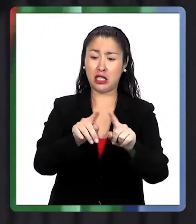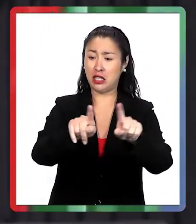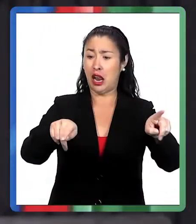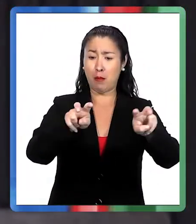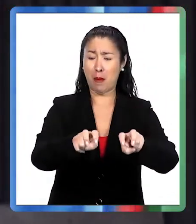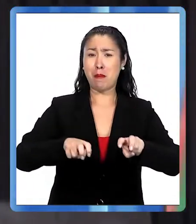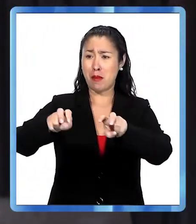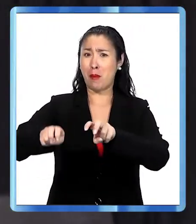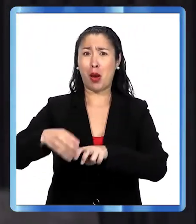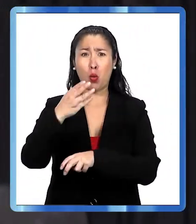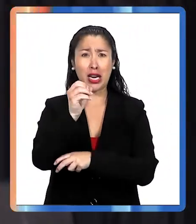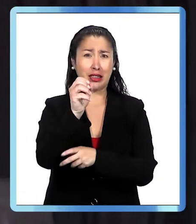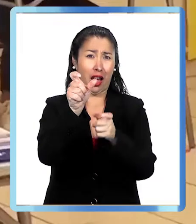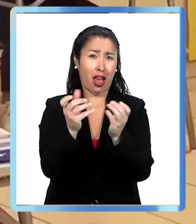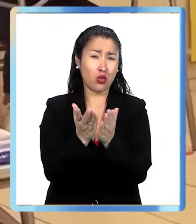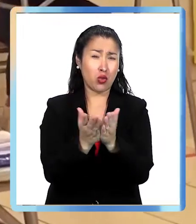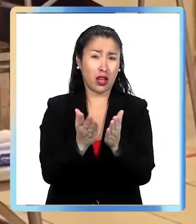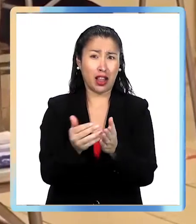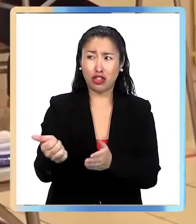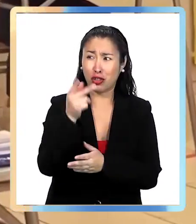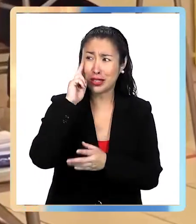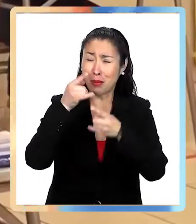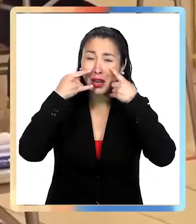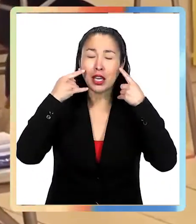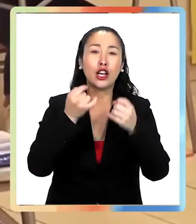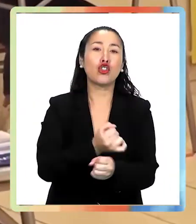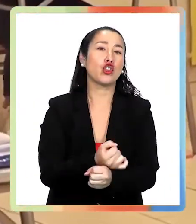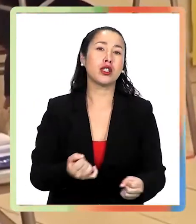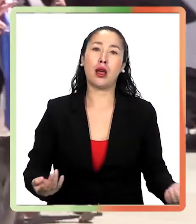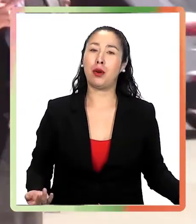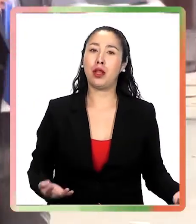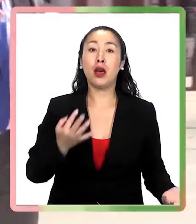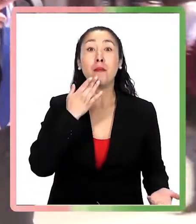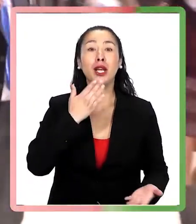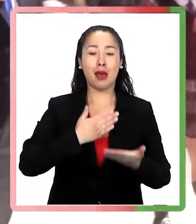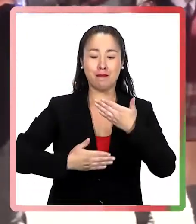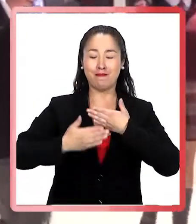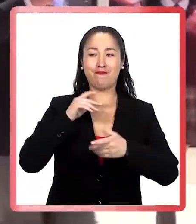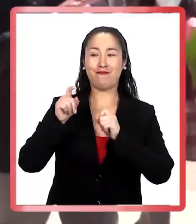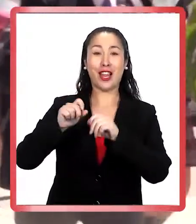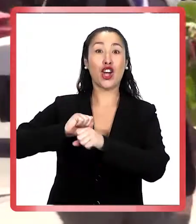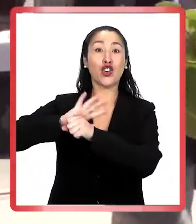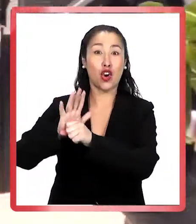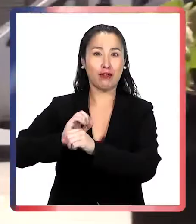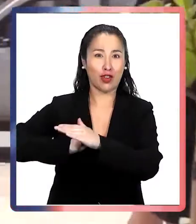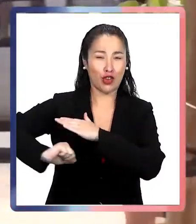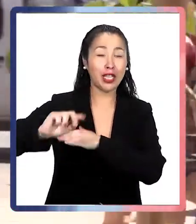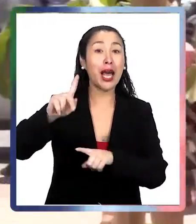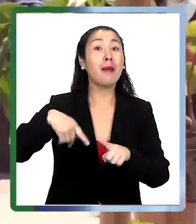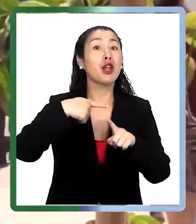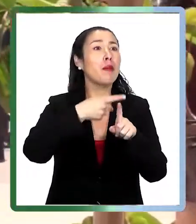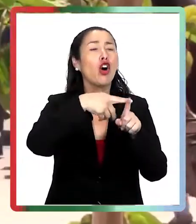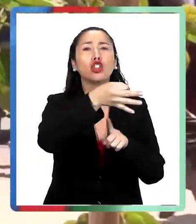40 niños no se concibe que estén todos sin mascarilla porque no solamente protege, como tú dices, contra el coronavirus,